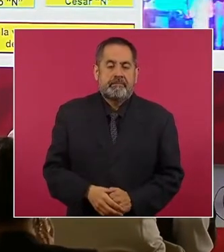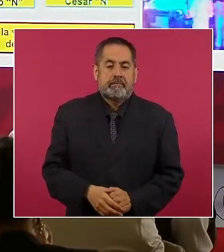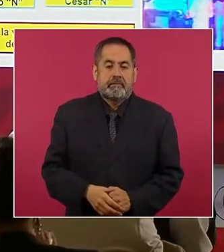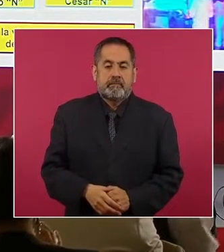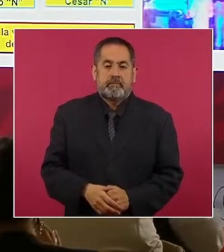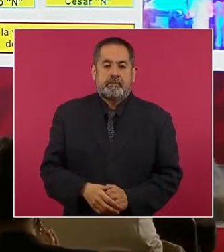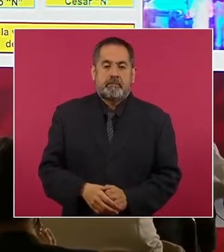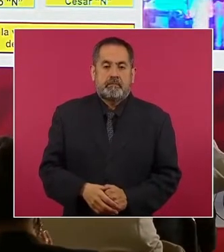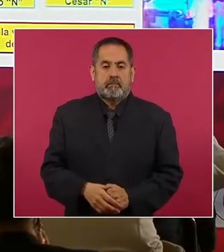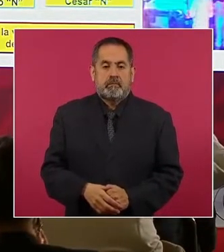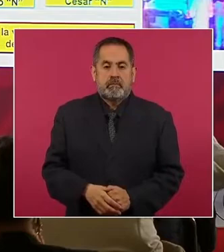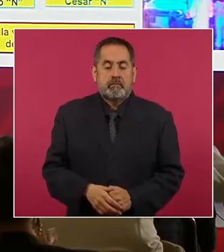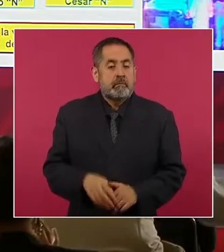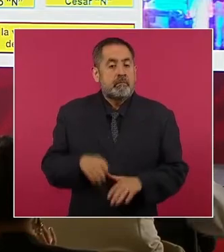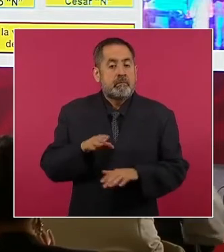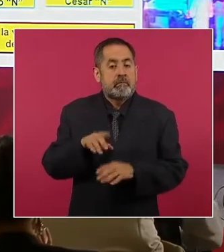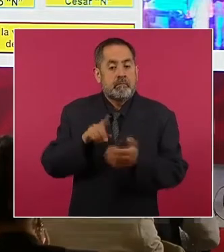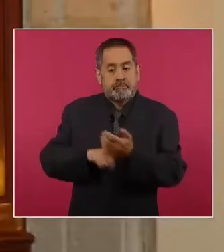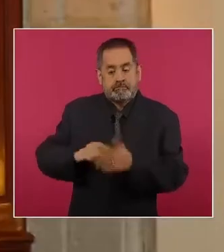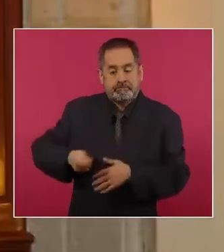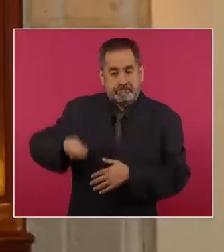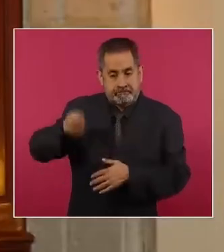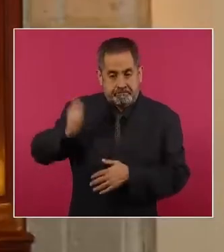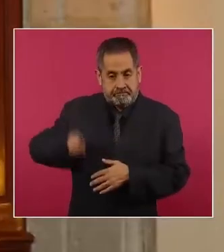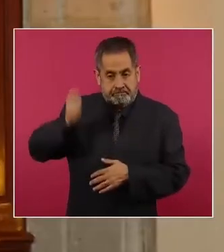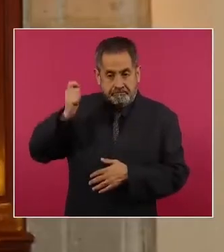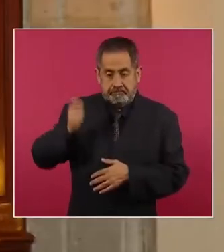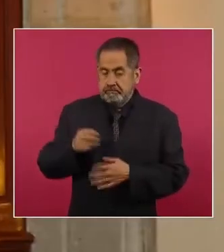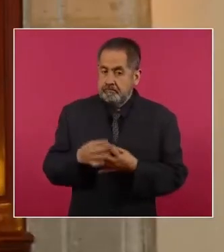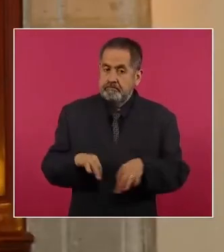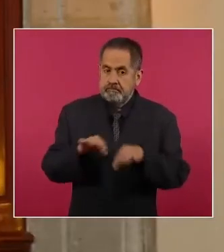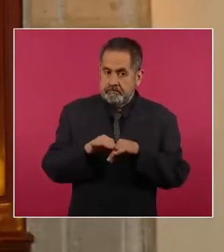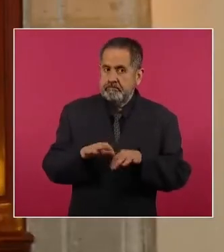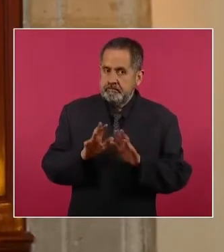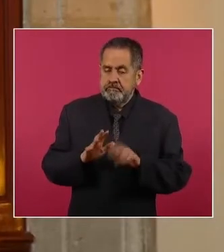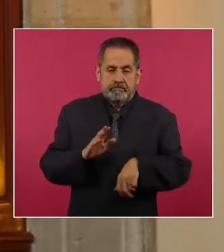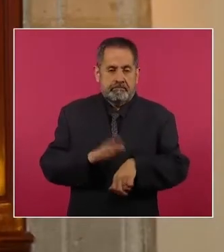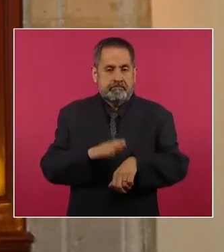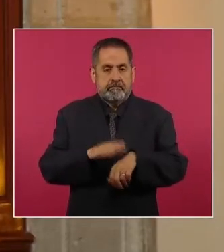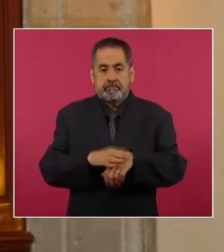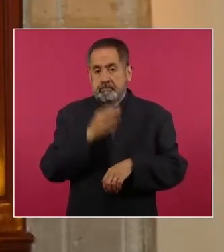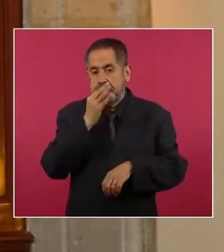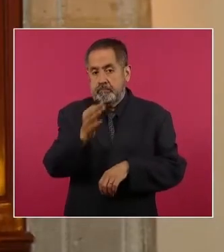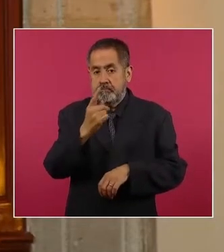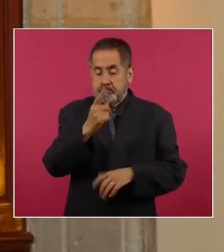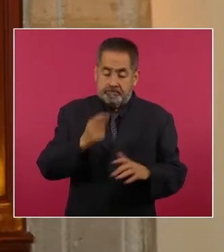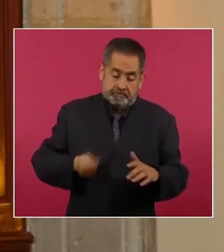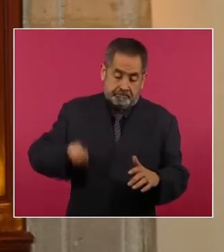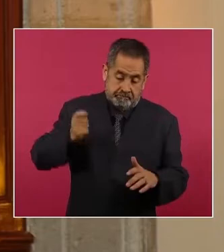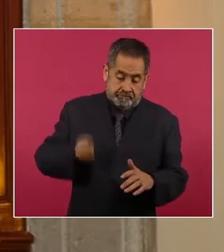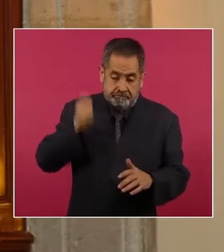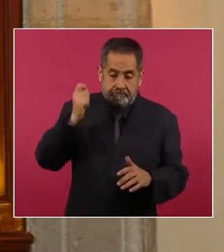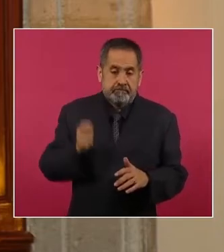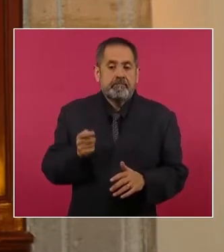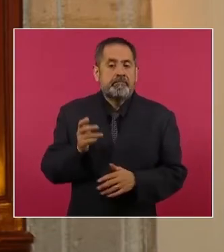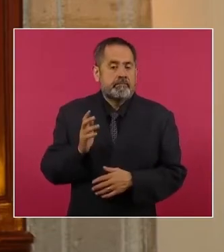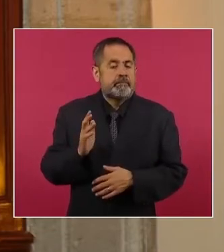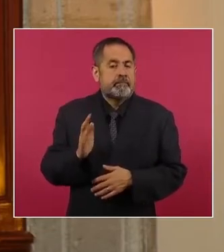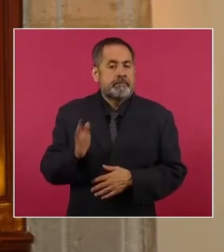En cuanto a sentencias relevantes, informar de una sentencia que obtuvo